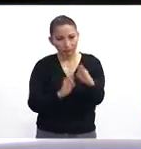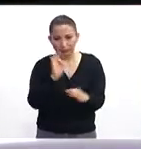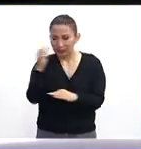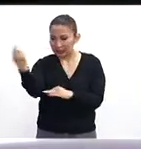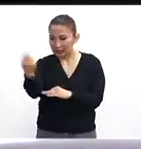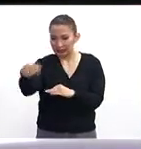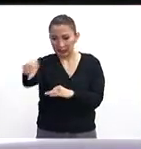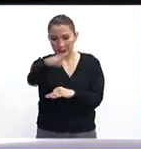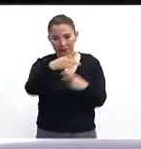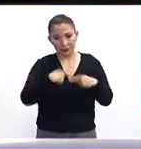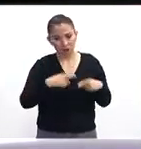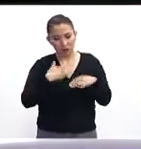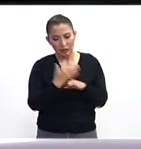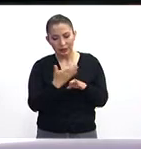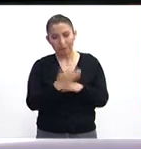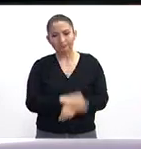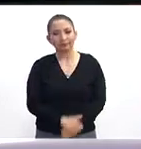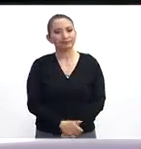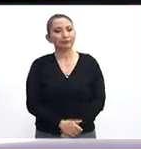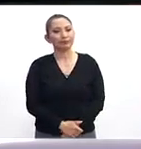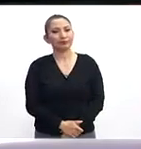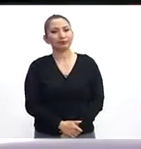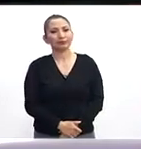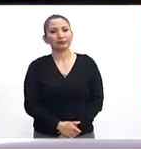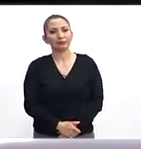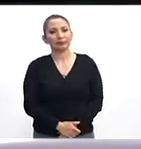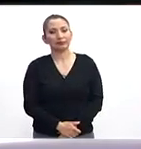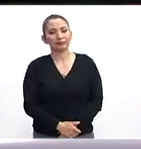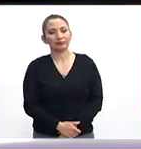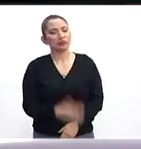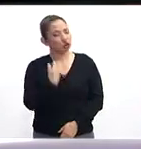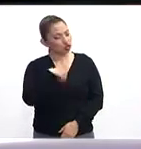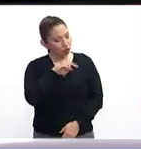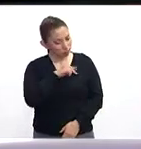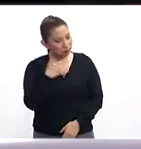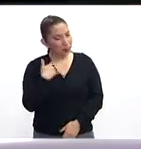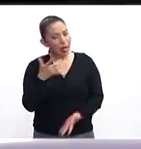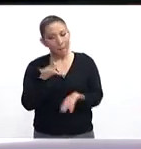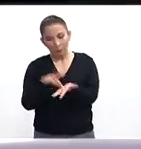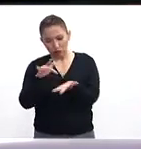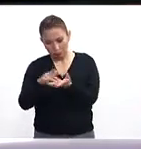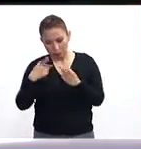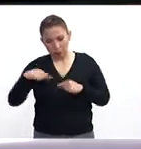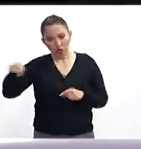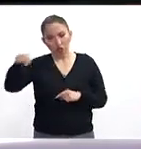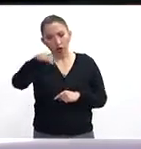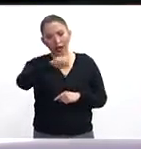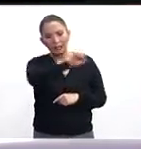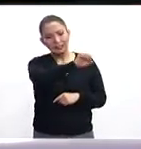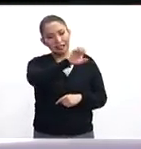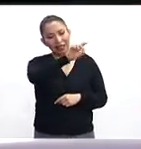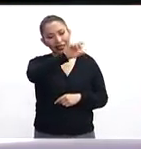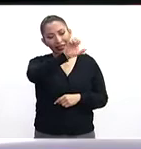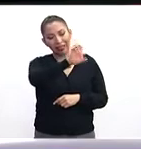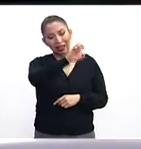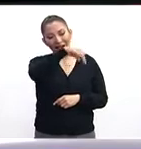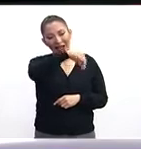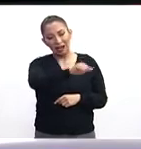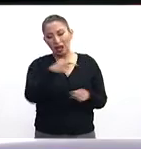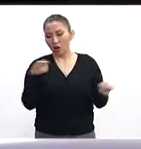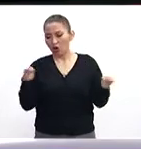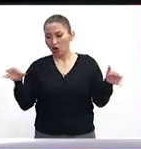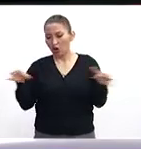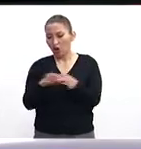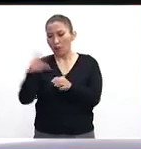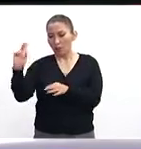requieran los ciudadanos en estos momentos. Estamos nosotros para apoyar a la ciudadanía, la Secretaría de Defensa Nacional, coordinación